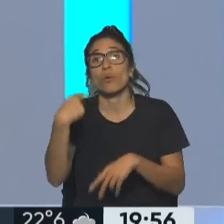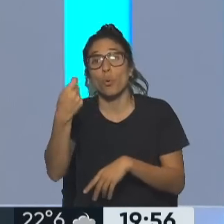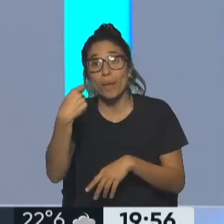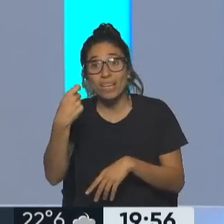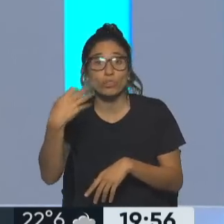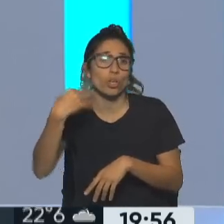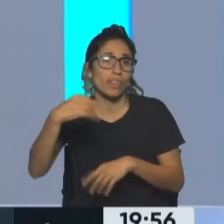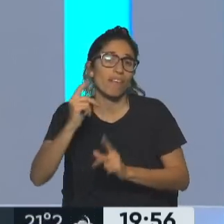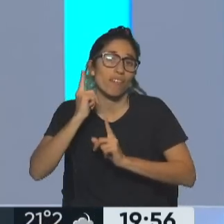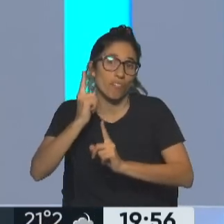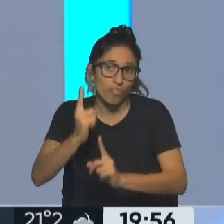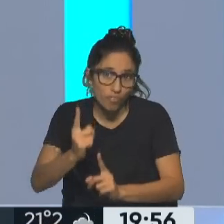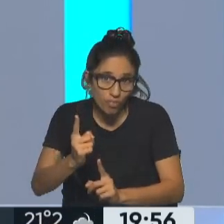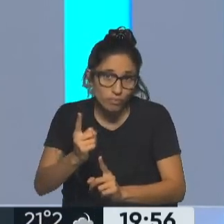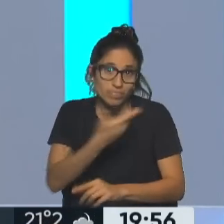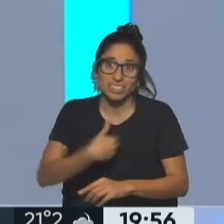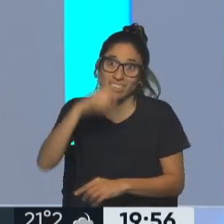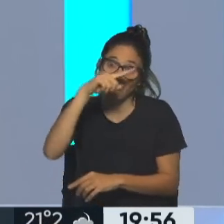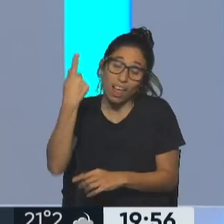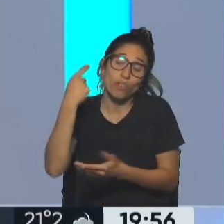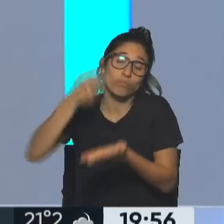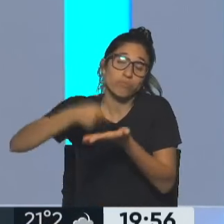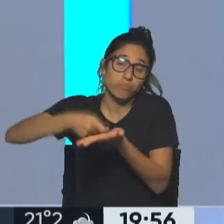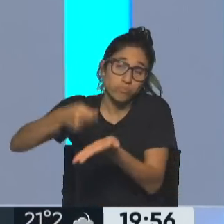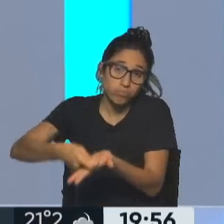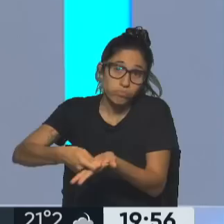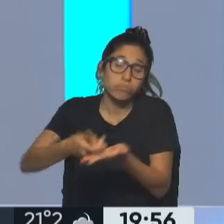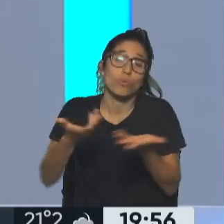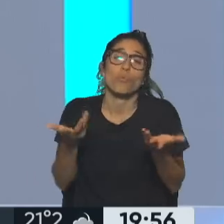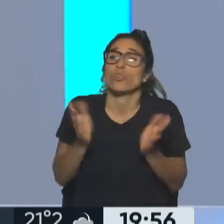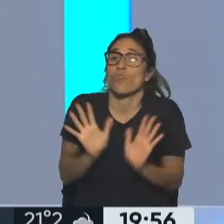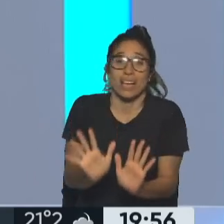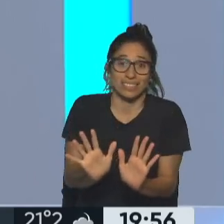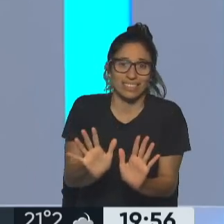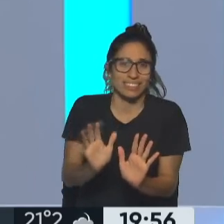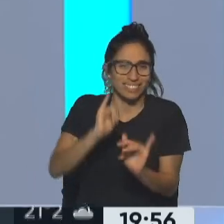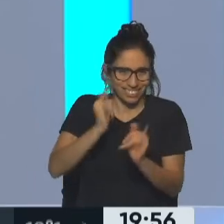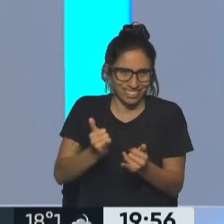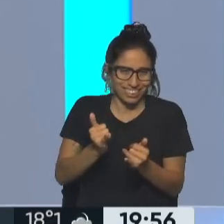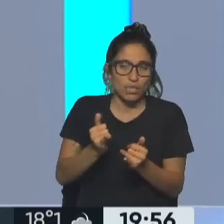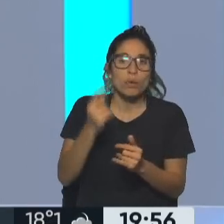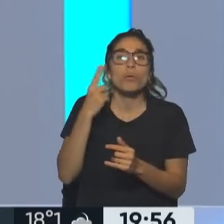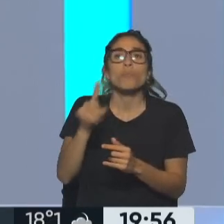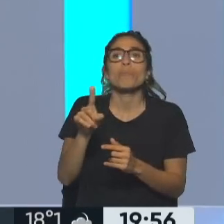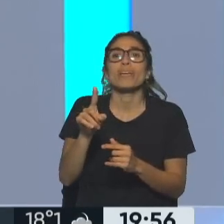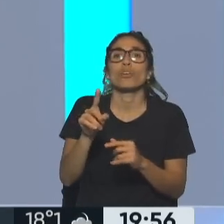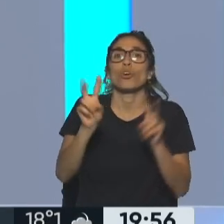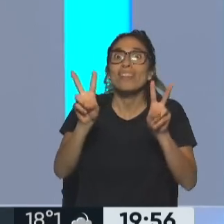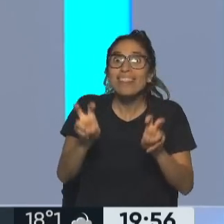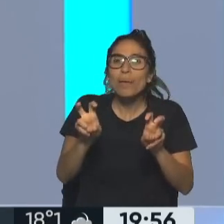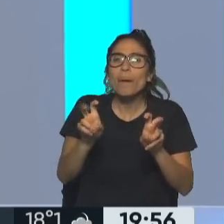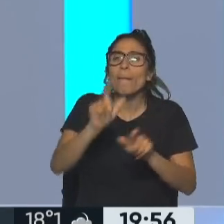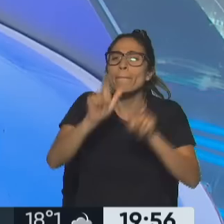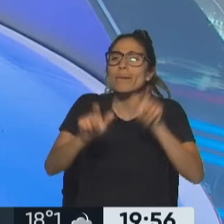Ahora, si nosotros seguramente elegimos el candidato, o los candidatos, o las candidatas, para